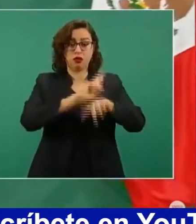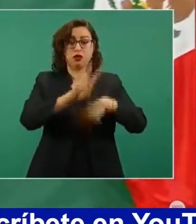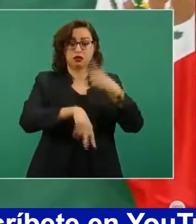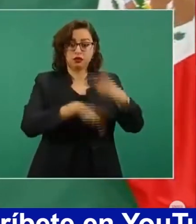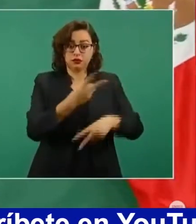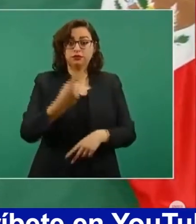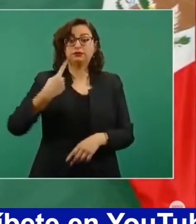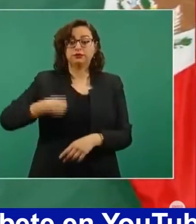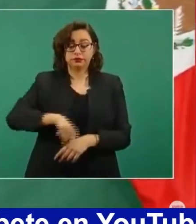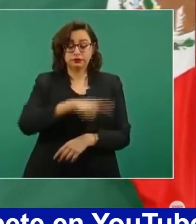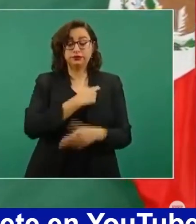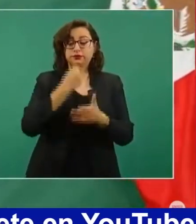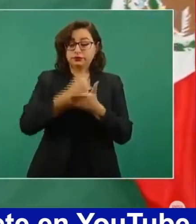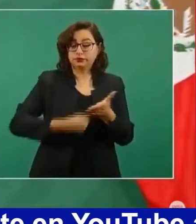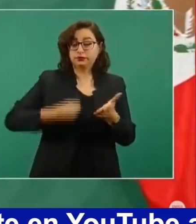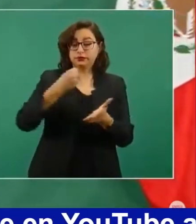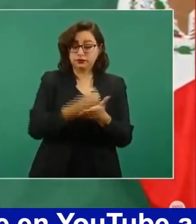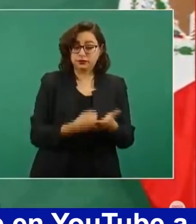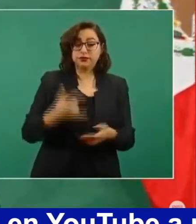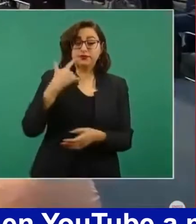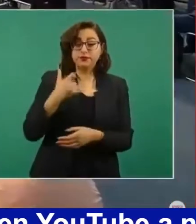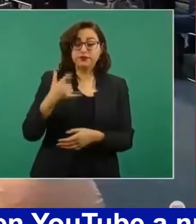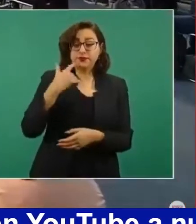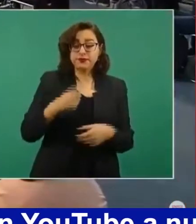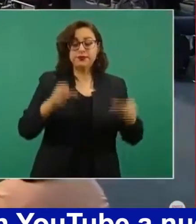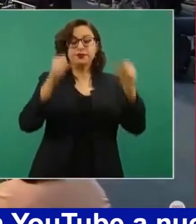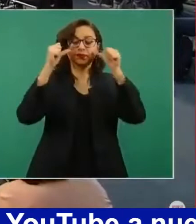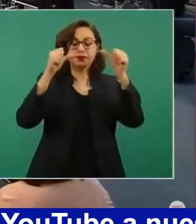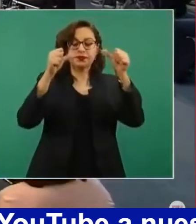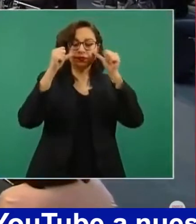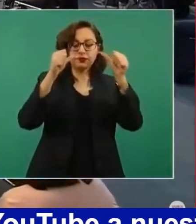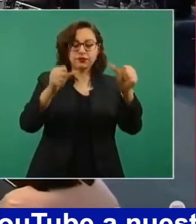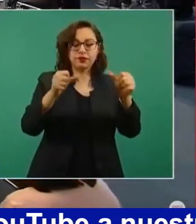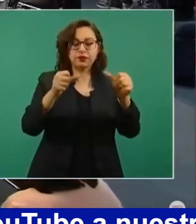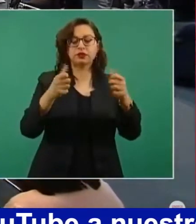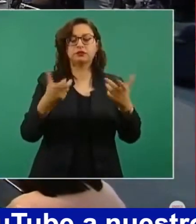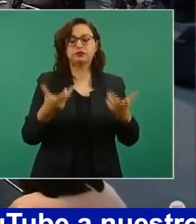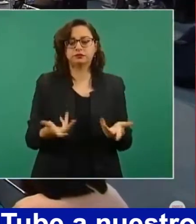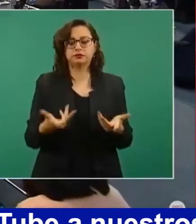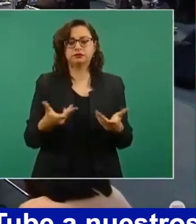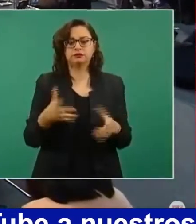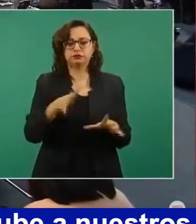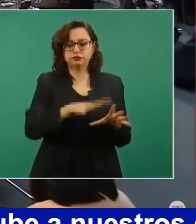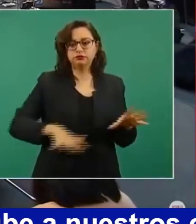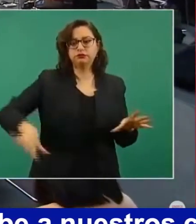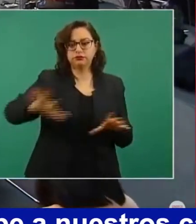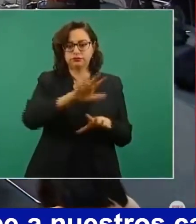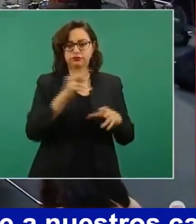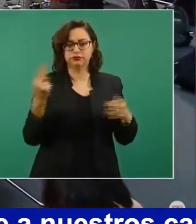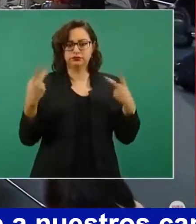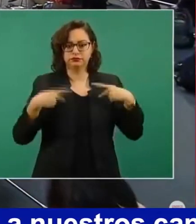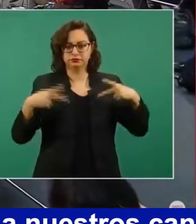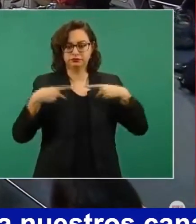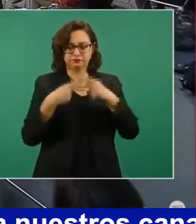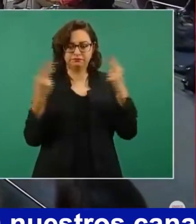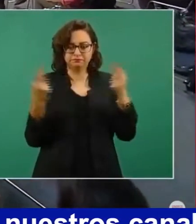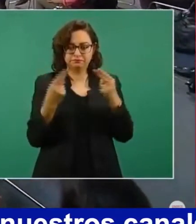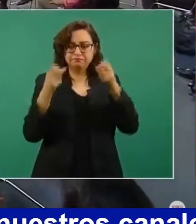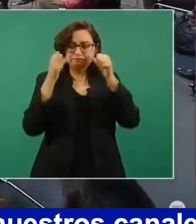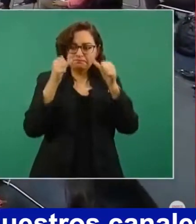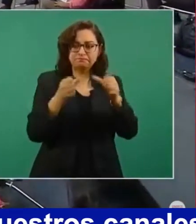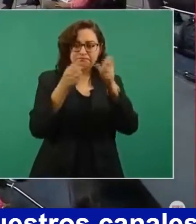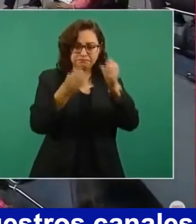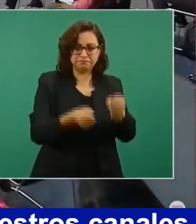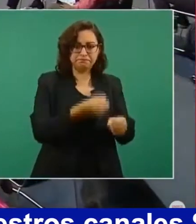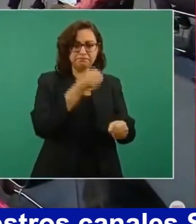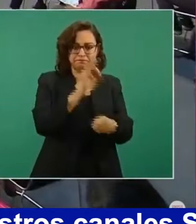estamos atendiendo la demanda de la población de seguridad. Y